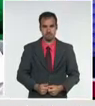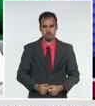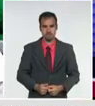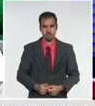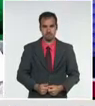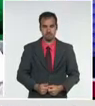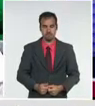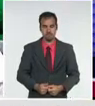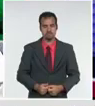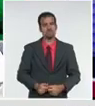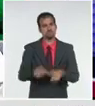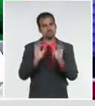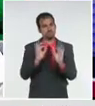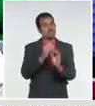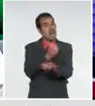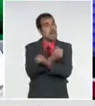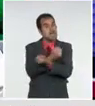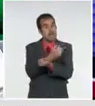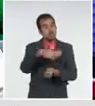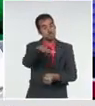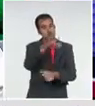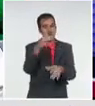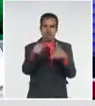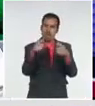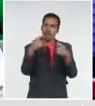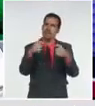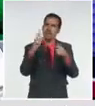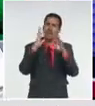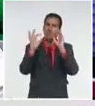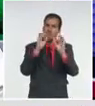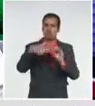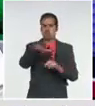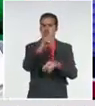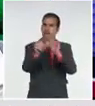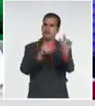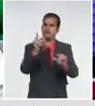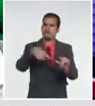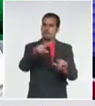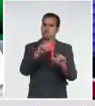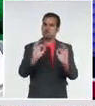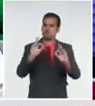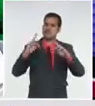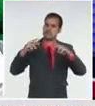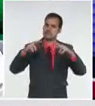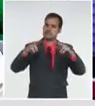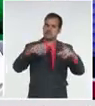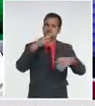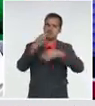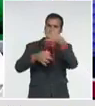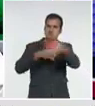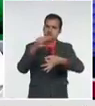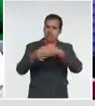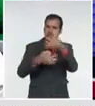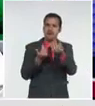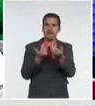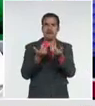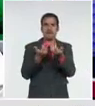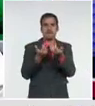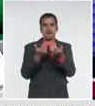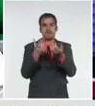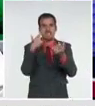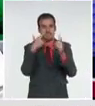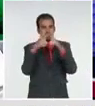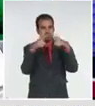riesgo, el reiterar aquí lo grave de las cifras, incluso vaya,